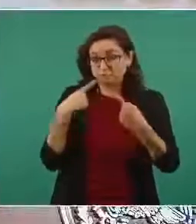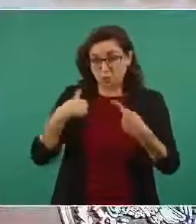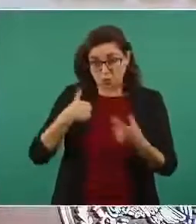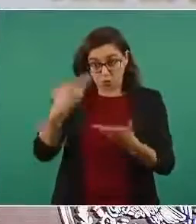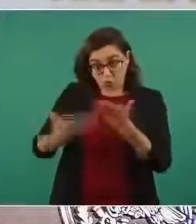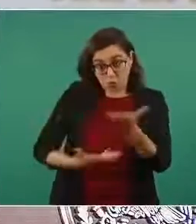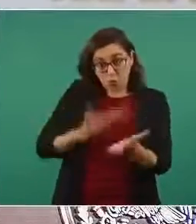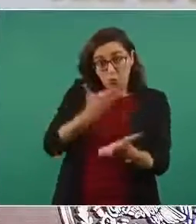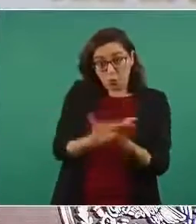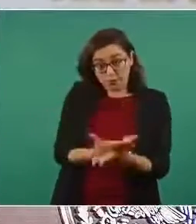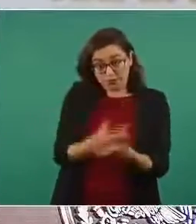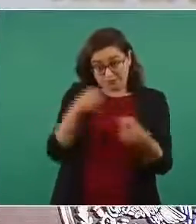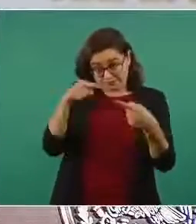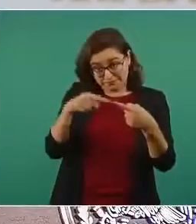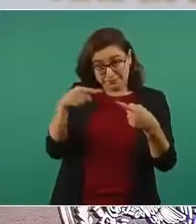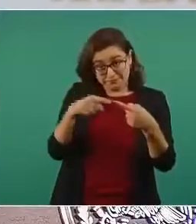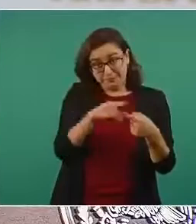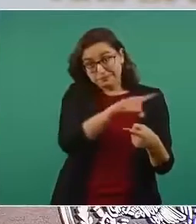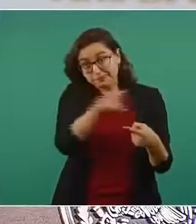piénsenlo